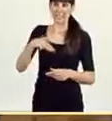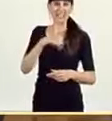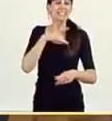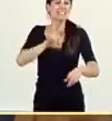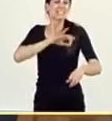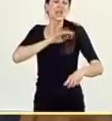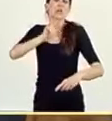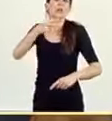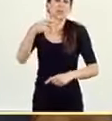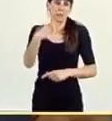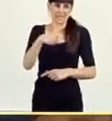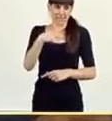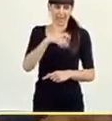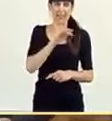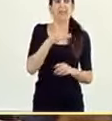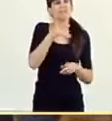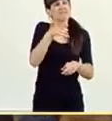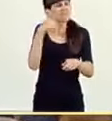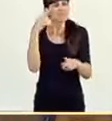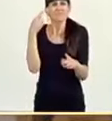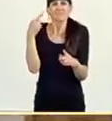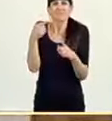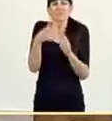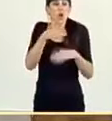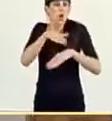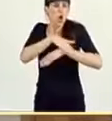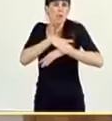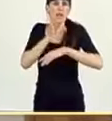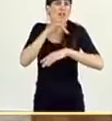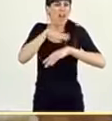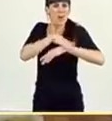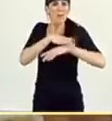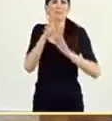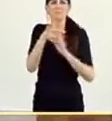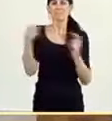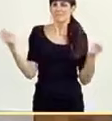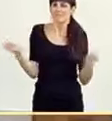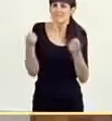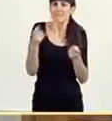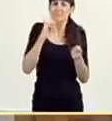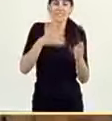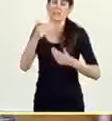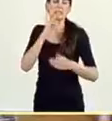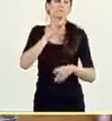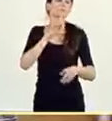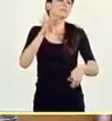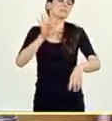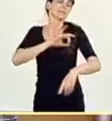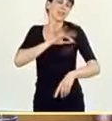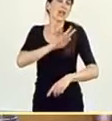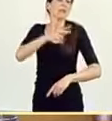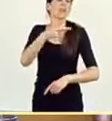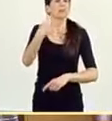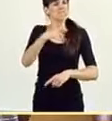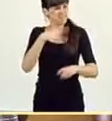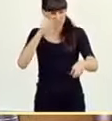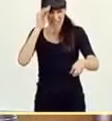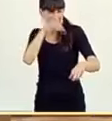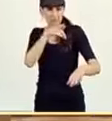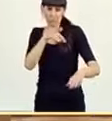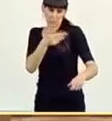Señora Vicepresidenta, ¿qué pretende el Gobierno con la campaña Salimos Más Fuerte? ¿Usted cree,